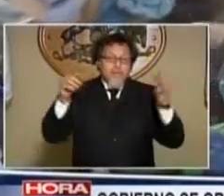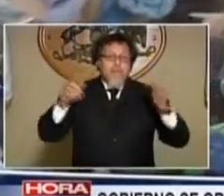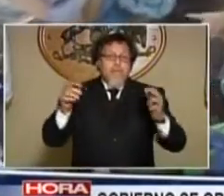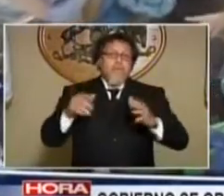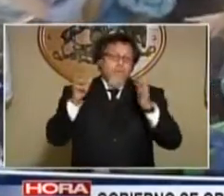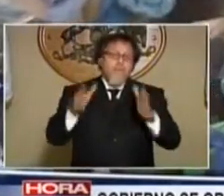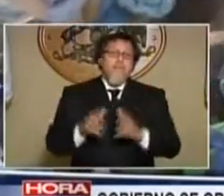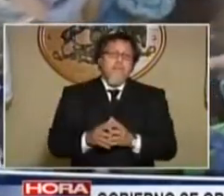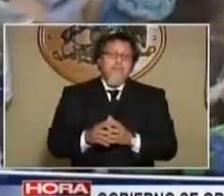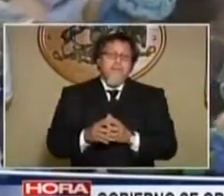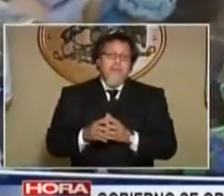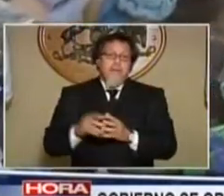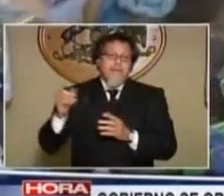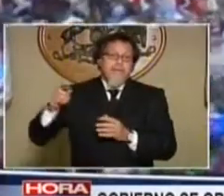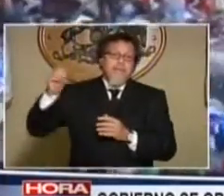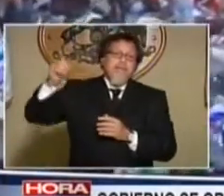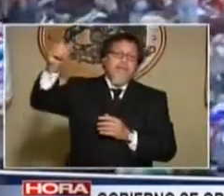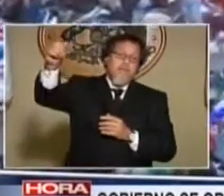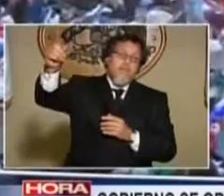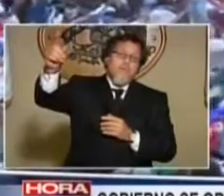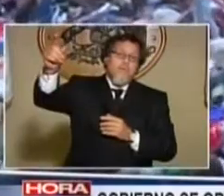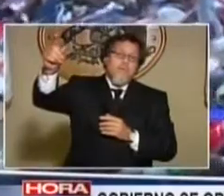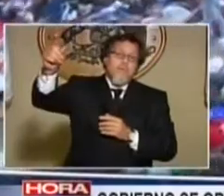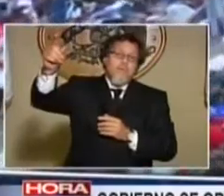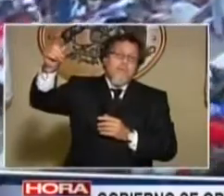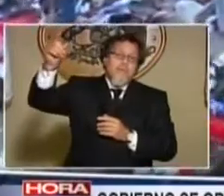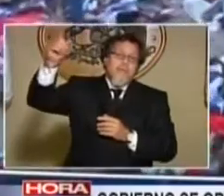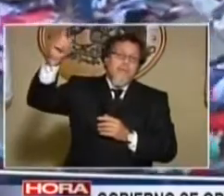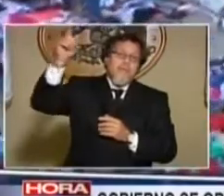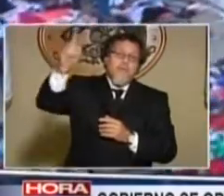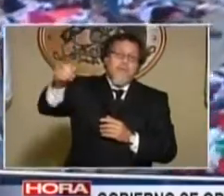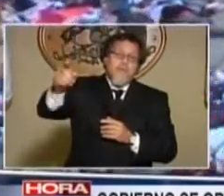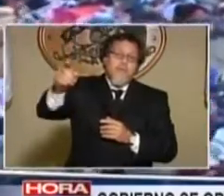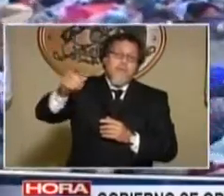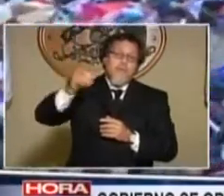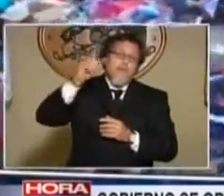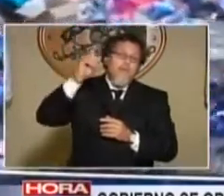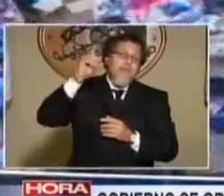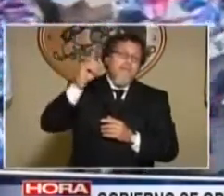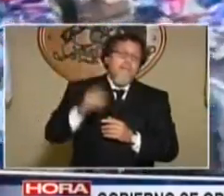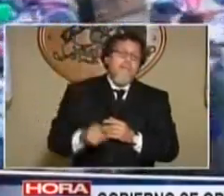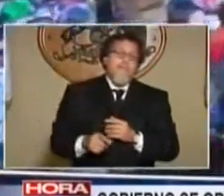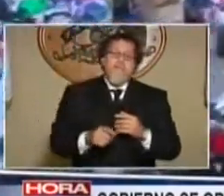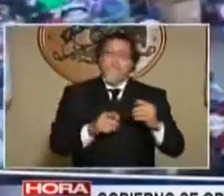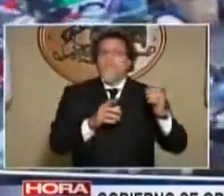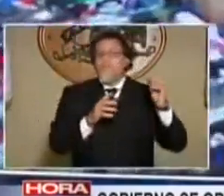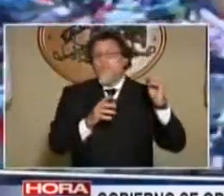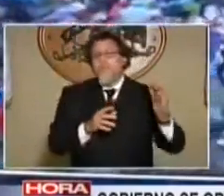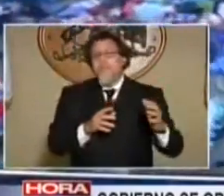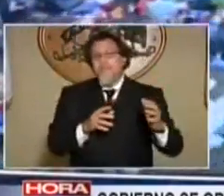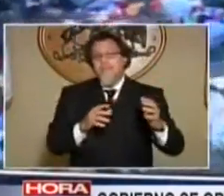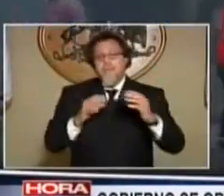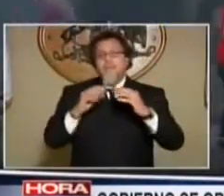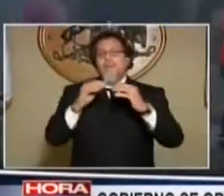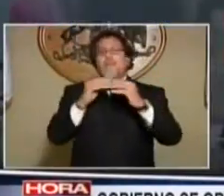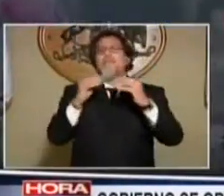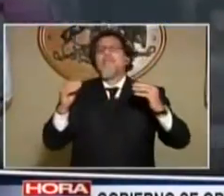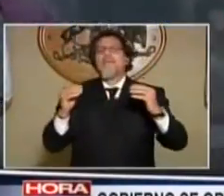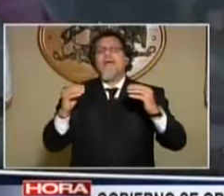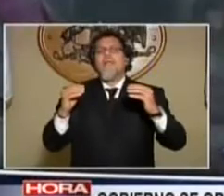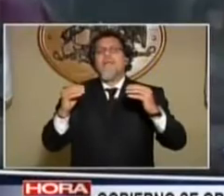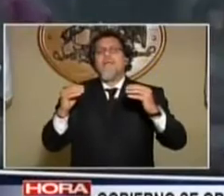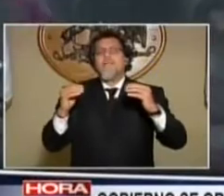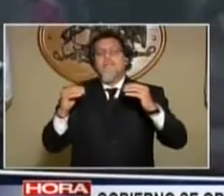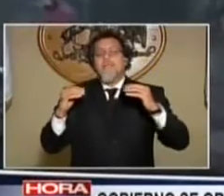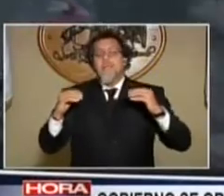Usted ve que mientras yo estoy hablando aquí con ustedes, hay gente que está subiendo y está quedándose los terrenos. Cuando fue llegar al Cerro Merced, que estuvo con ocho horas y media, hay